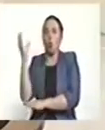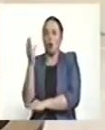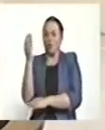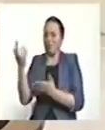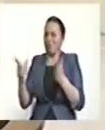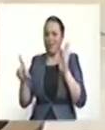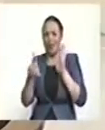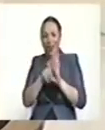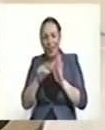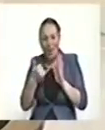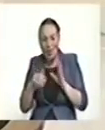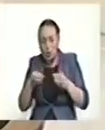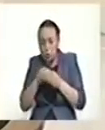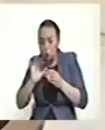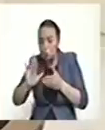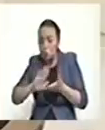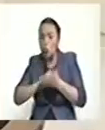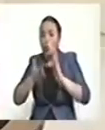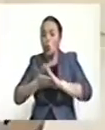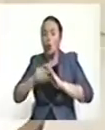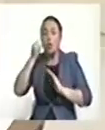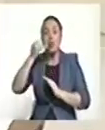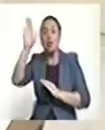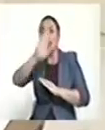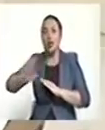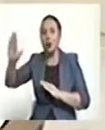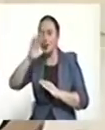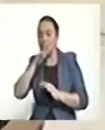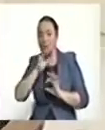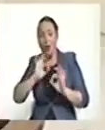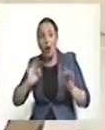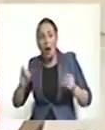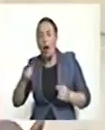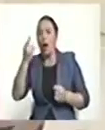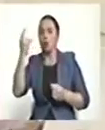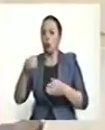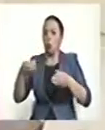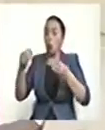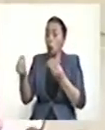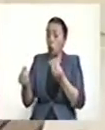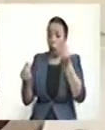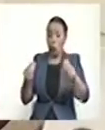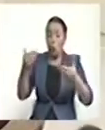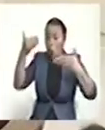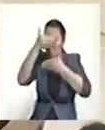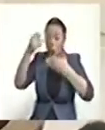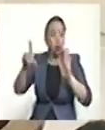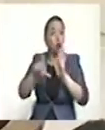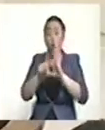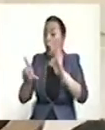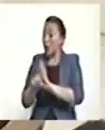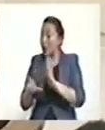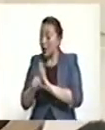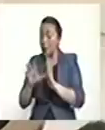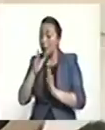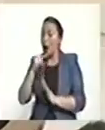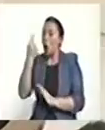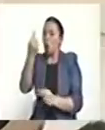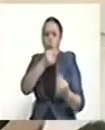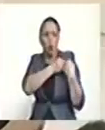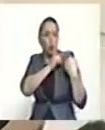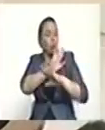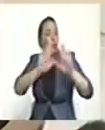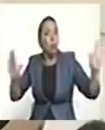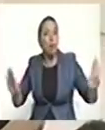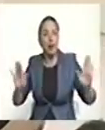jurisprudencia de la Corte Penal Internacional ha dicho que, cuando se trata de grupos armados ilegales, no existe sino una sola responsabilidad